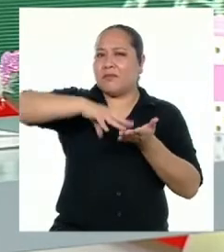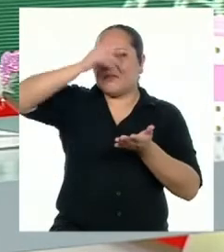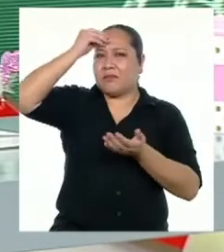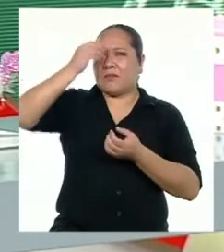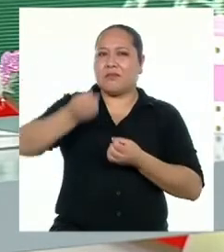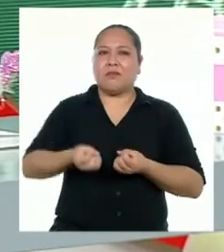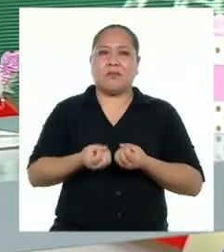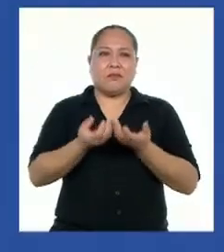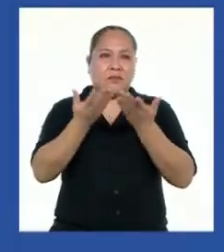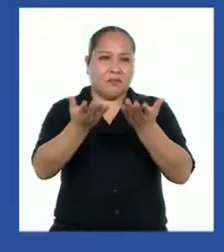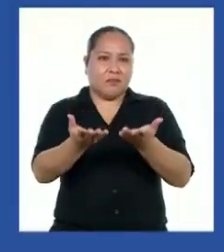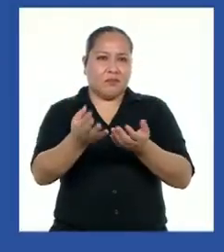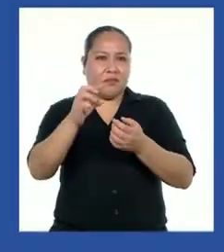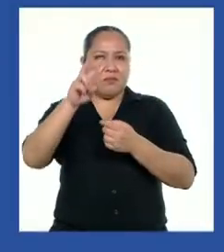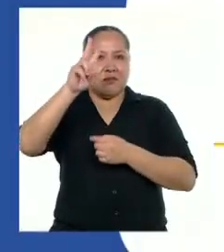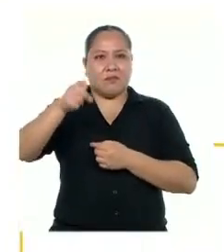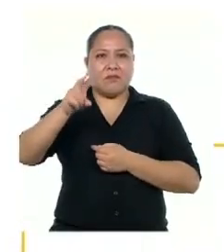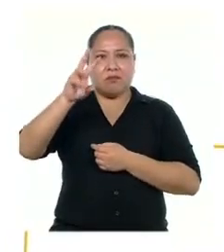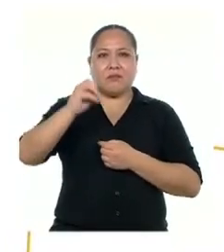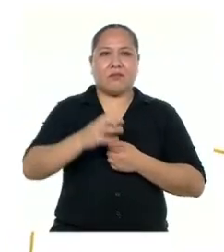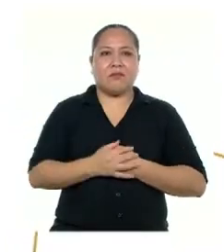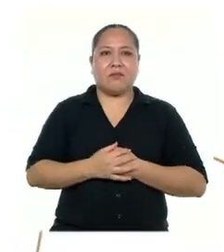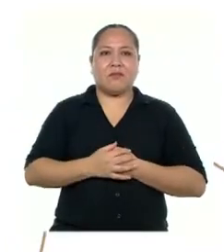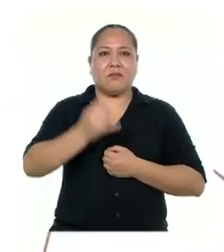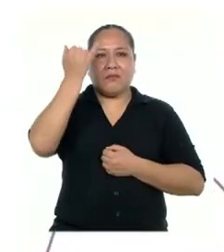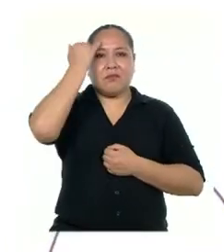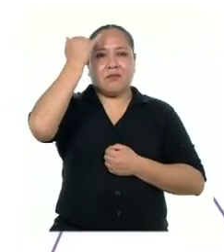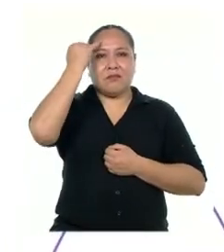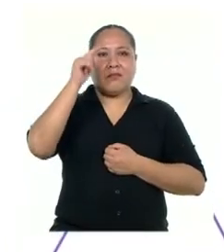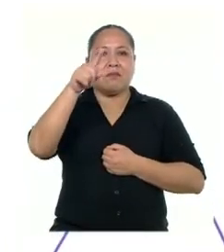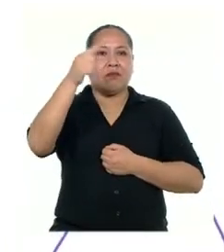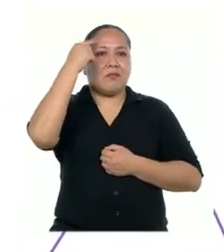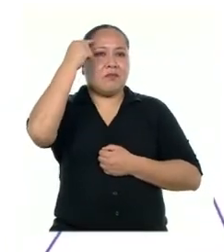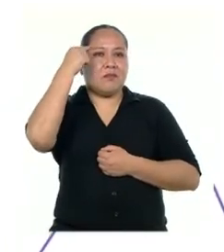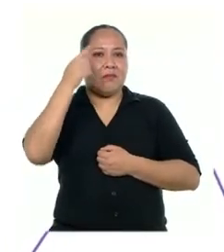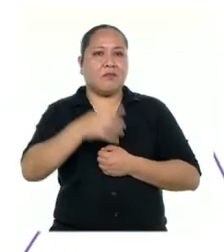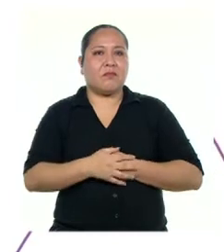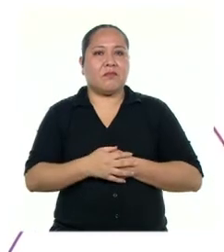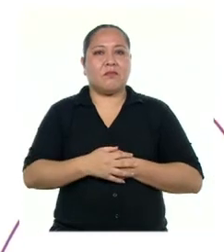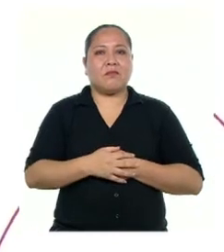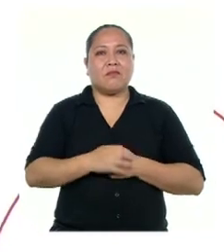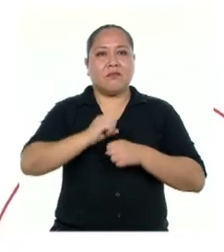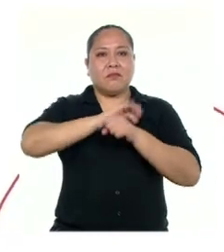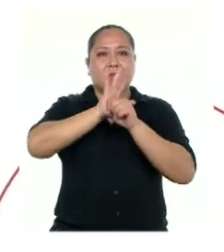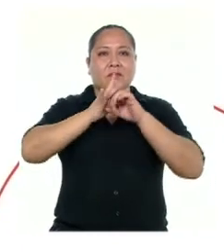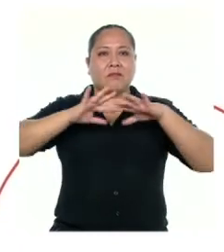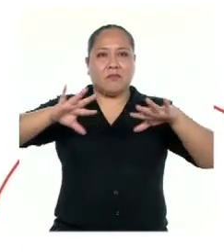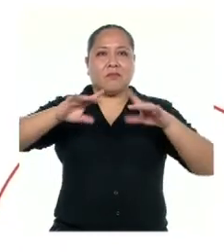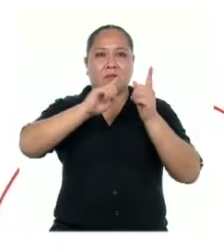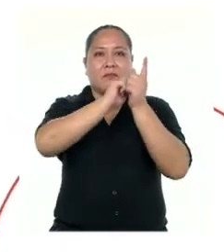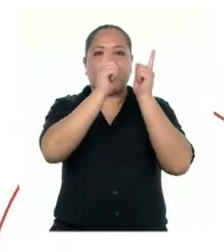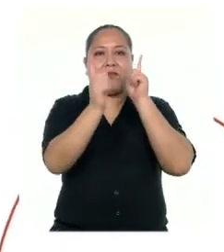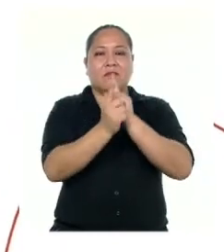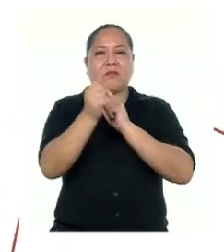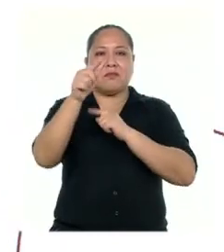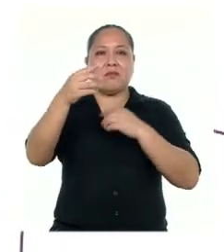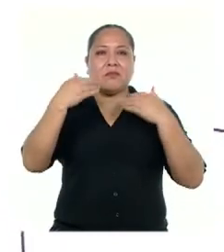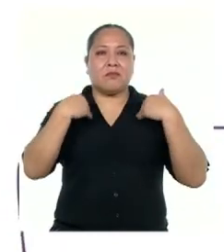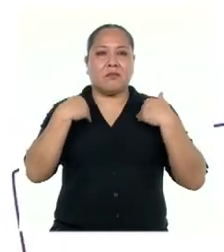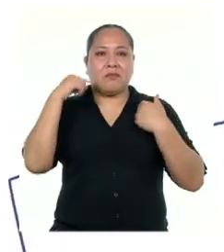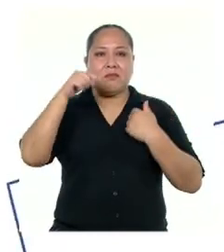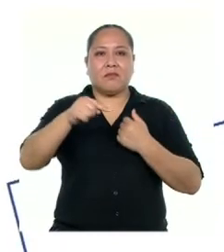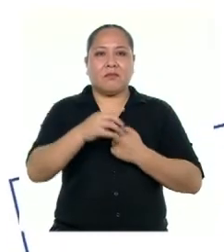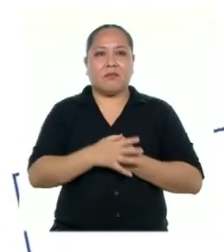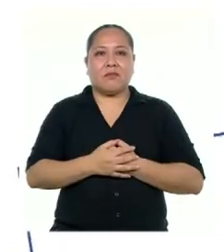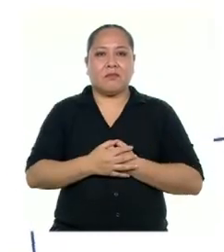dejado el 2020? La idea es que pienses en la pandemia y en los cambios que has tenido a partir de